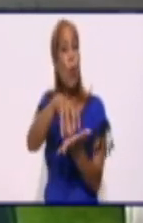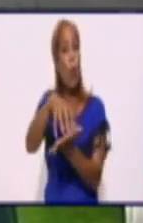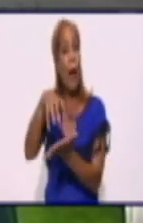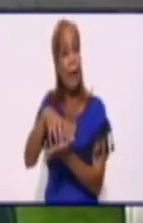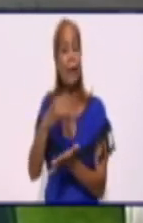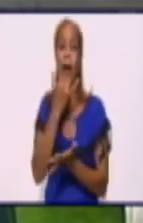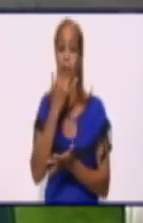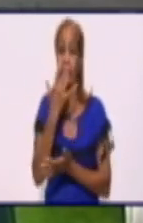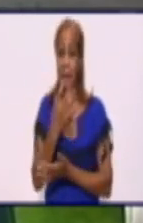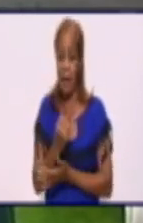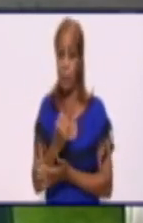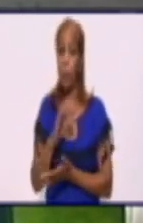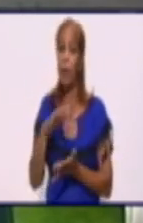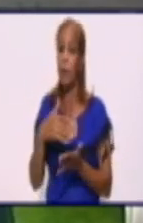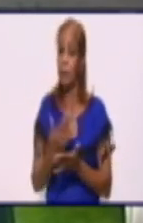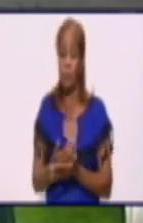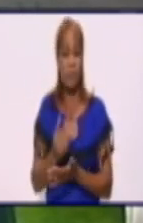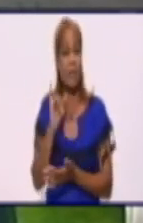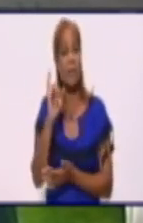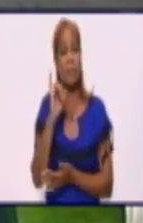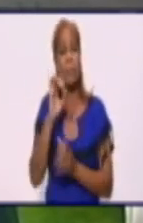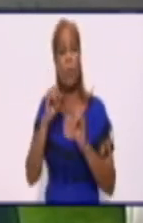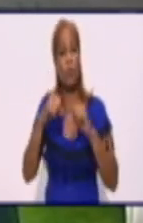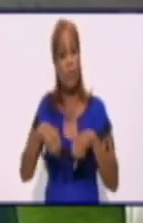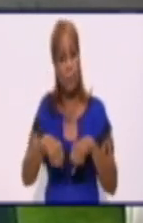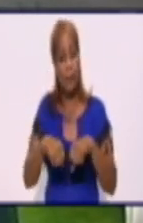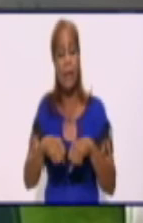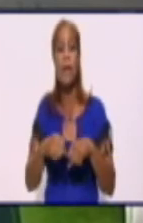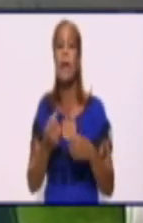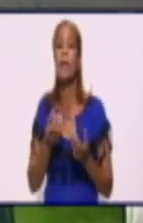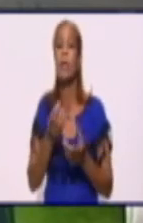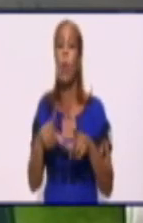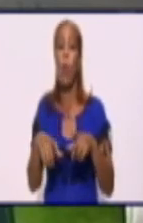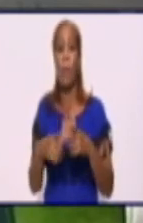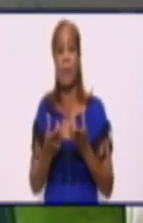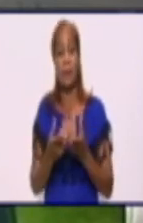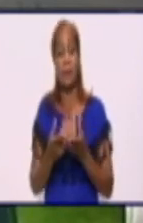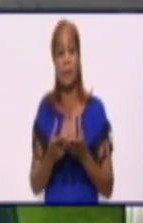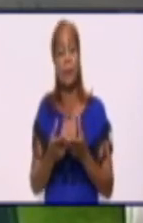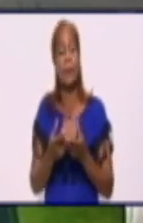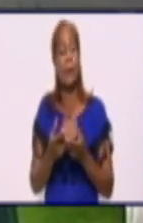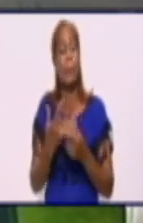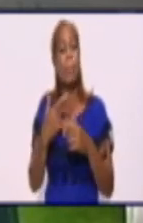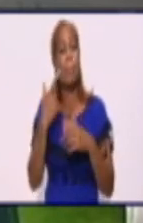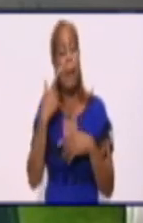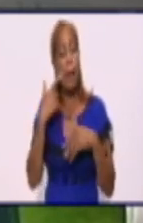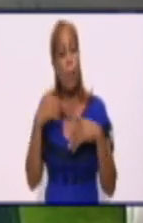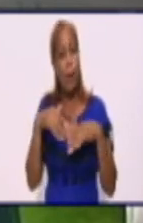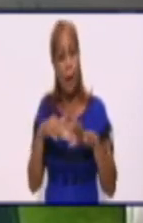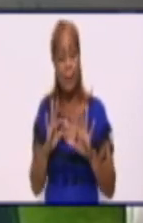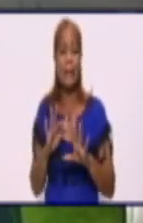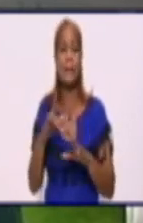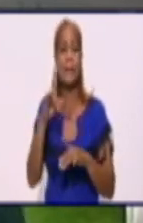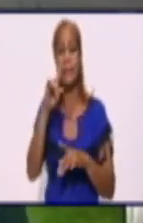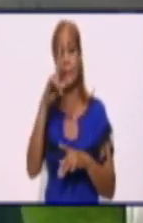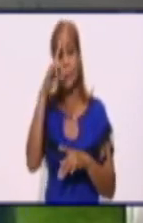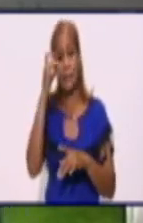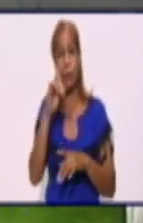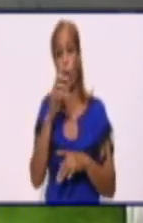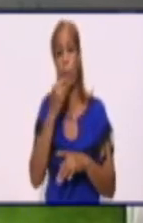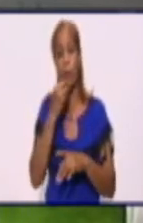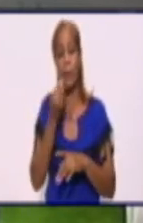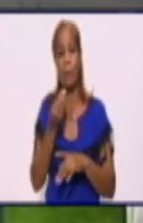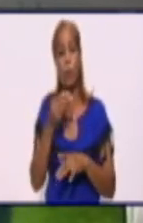prácticamente es imposible cumplir con la rotación. Se va a tratar de no llegar a las 6 horas de afectación por circuito y tratar de